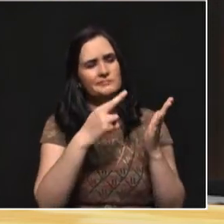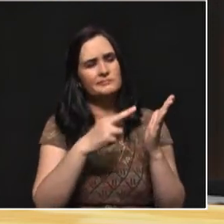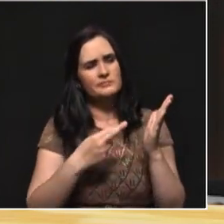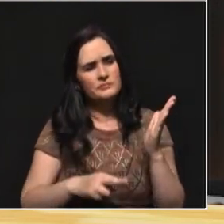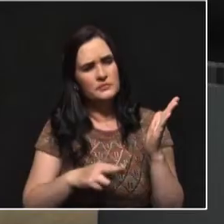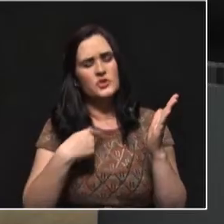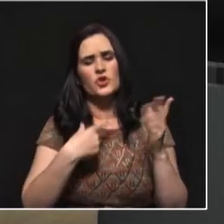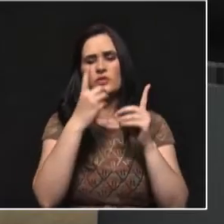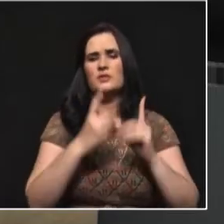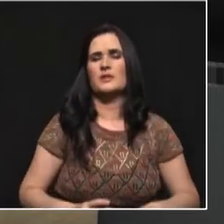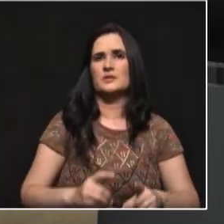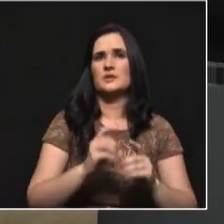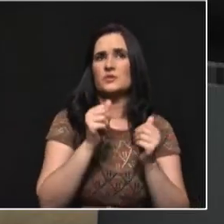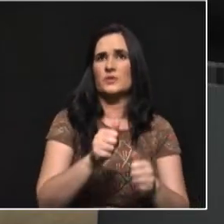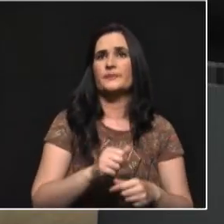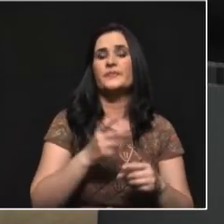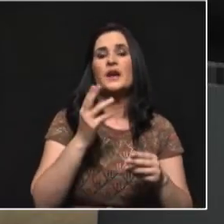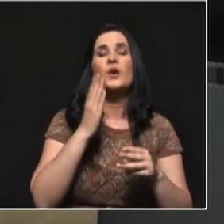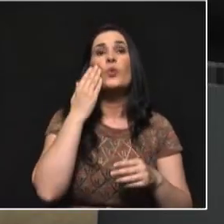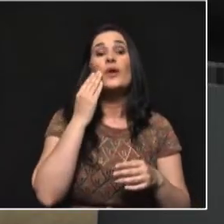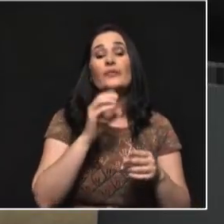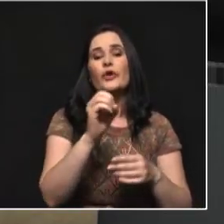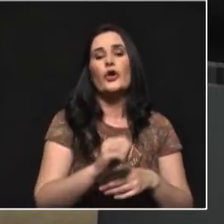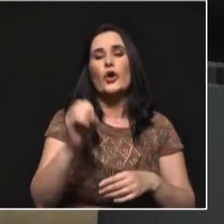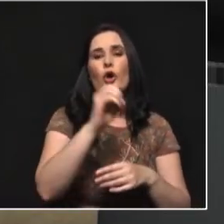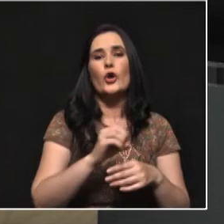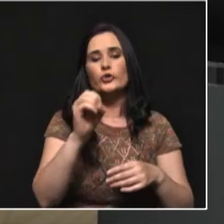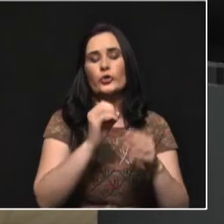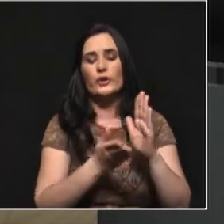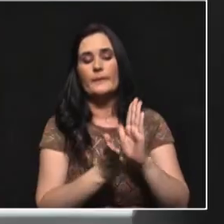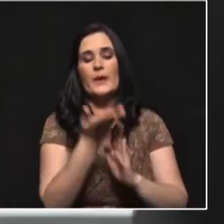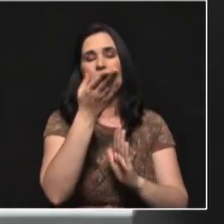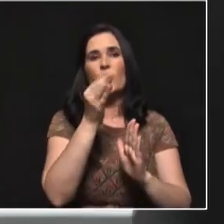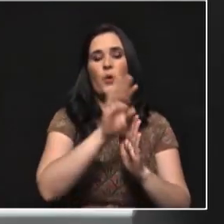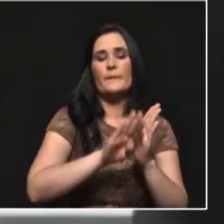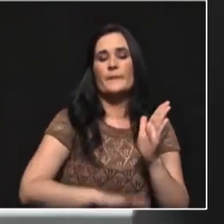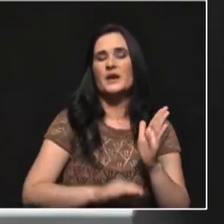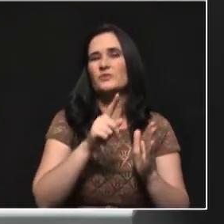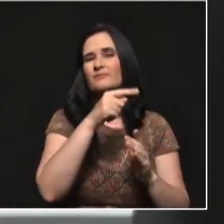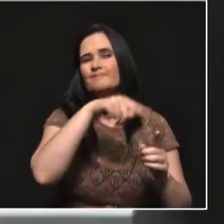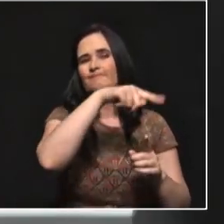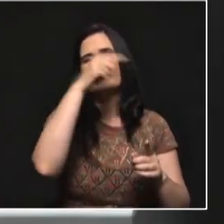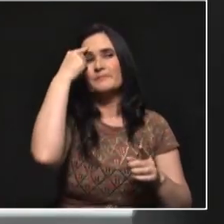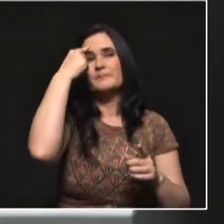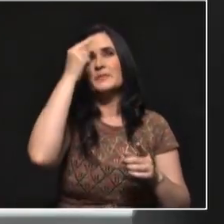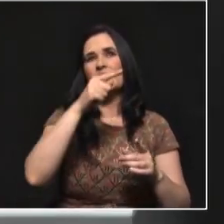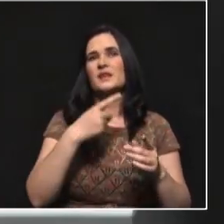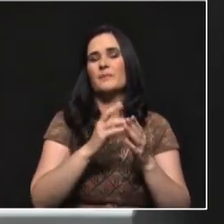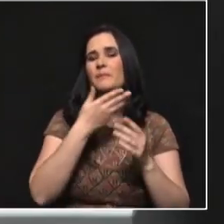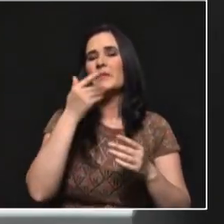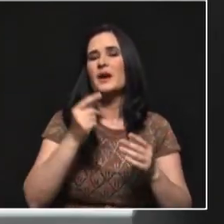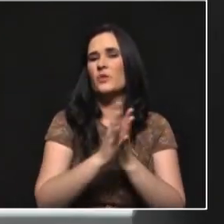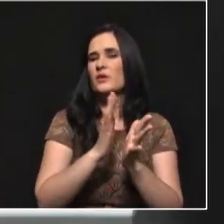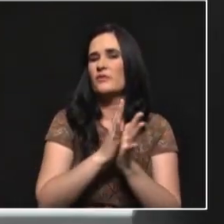tomar la mejor decisión. Solamente en octubre sabremos si la gente votó más o votó menos. ¿Usted tiene esperanzas de que la gente al menos llegue más informada?